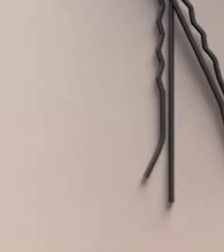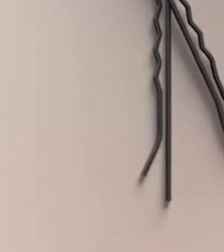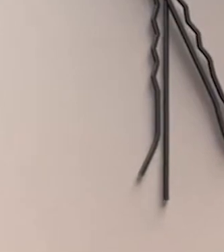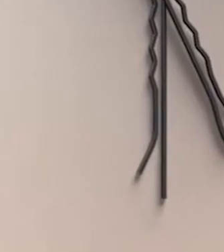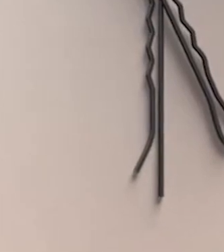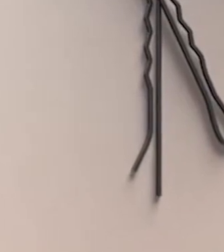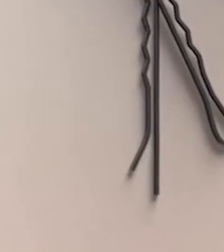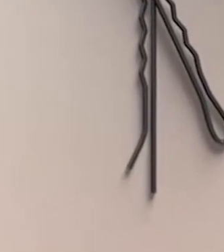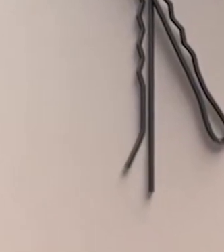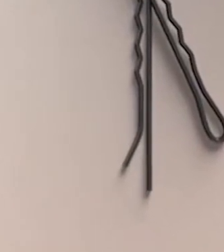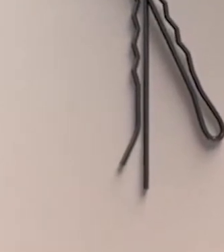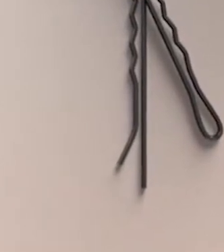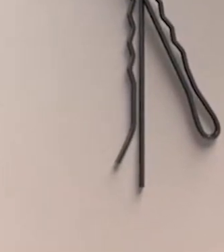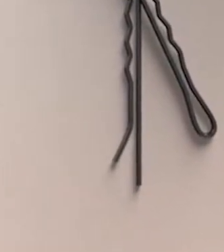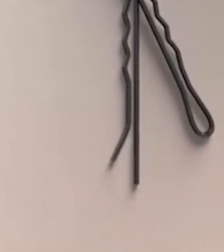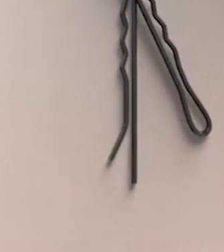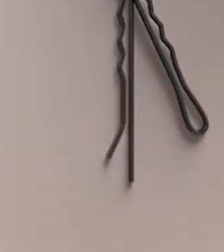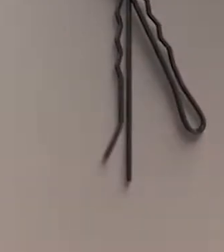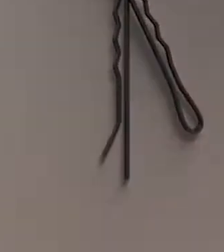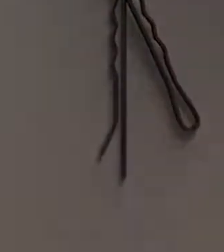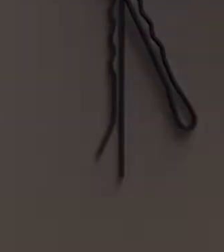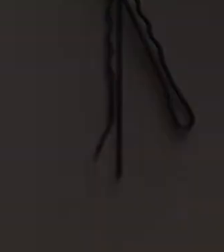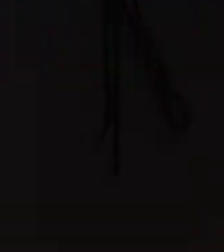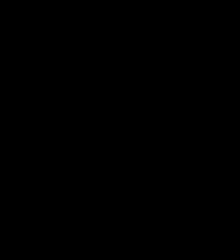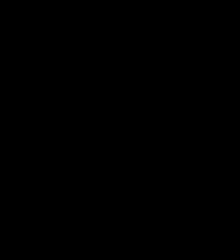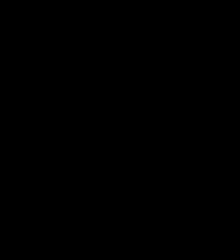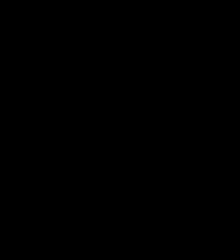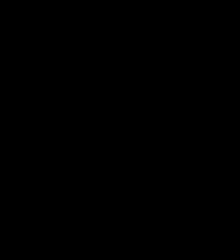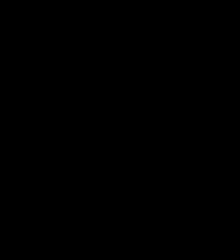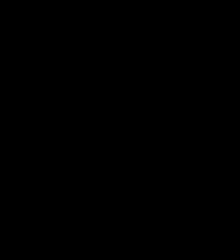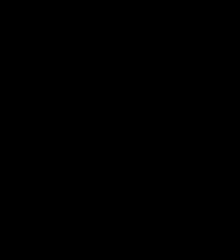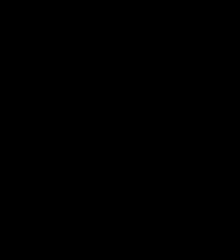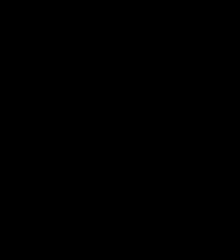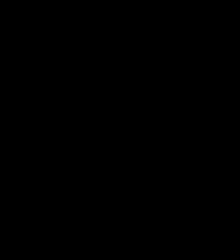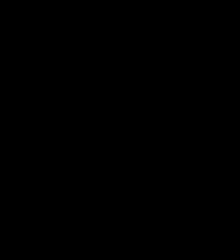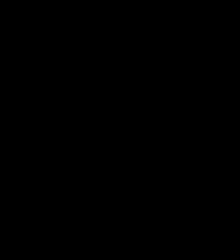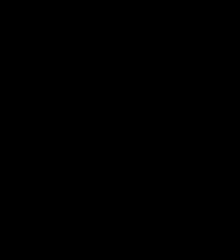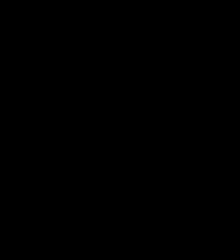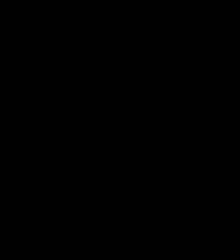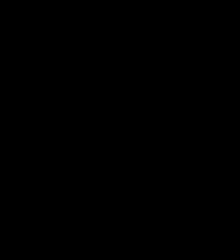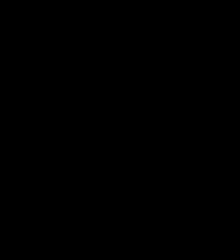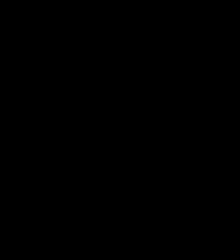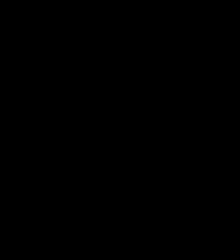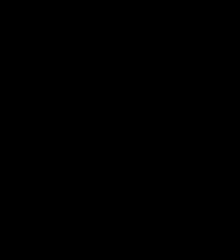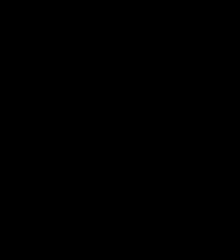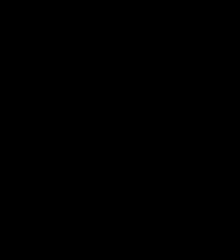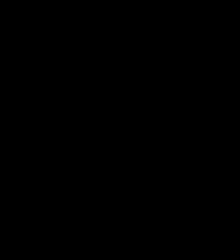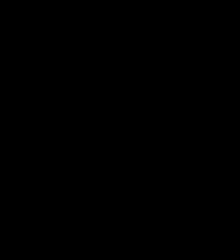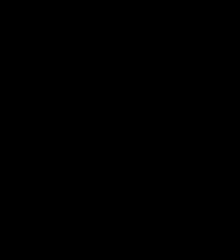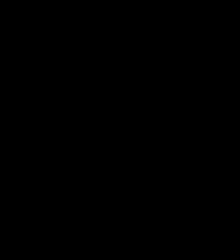Checa siguiente video para Checa el siguiente video para